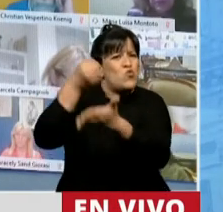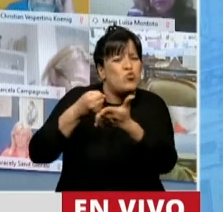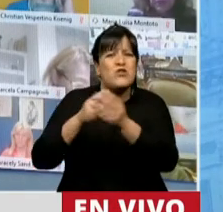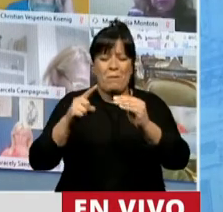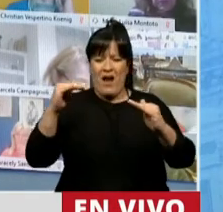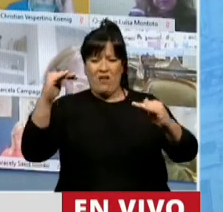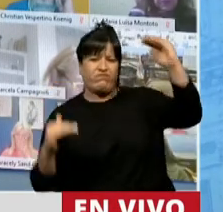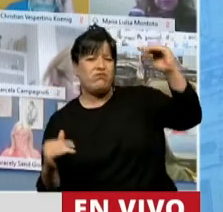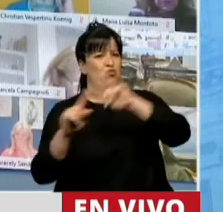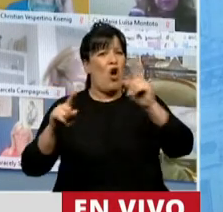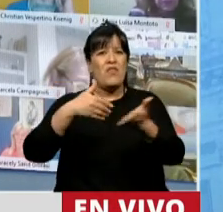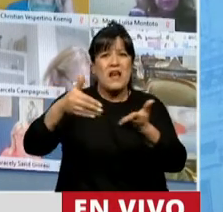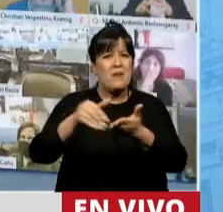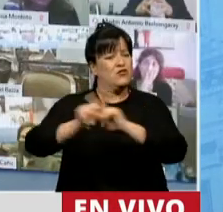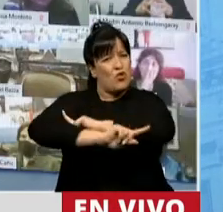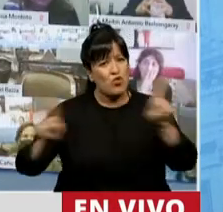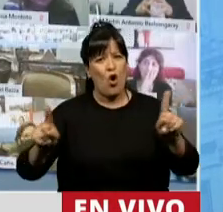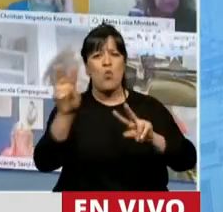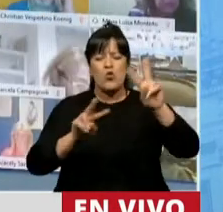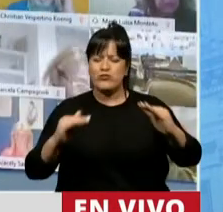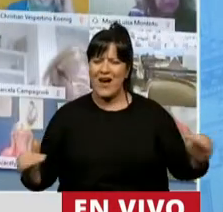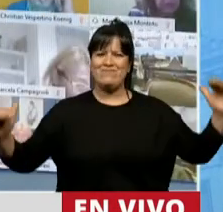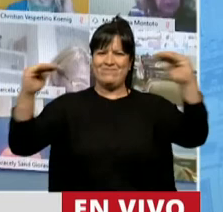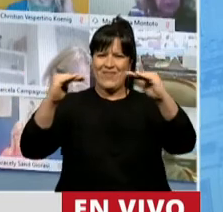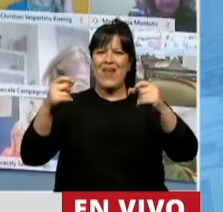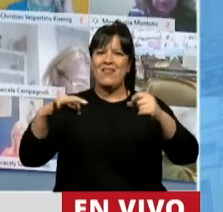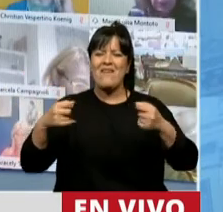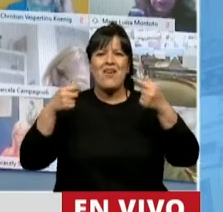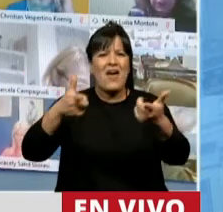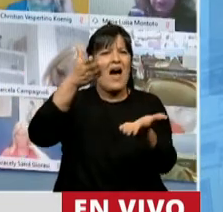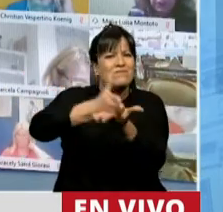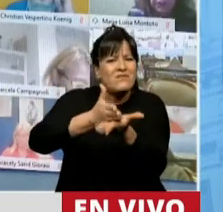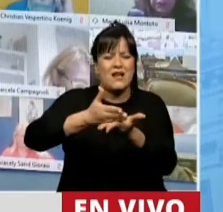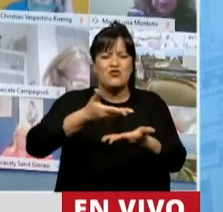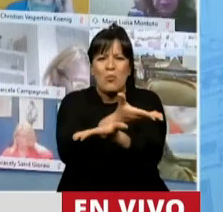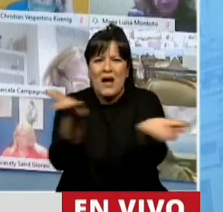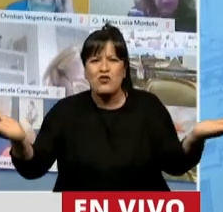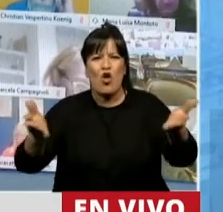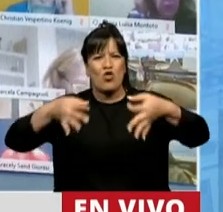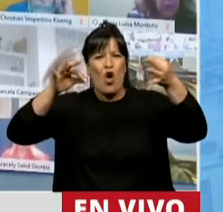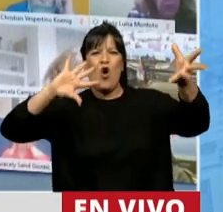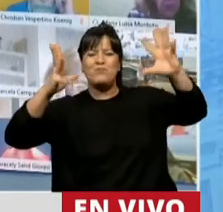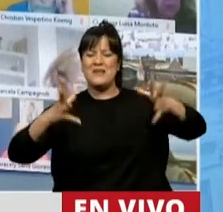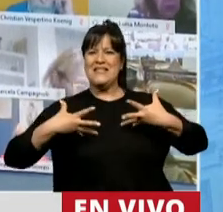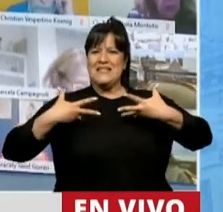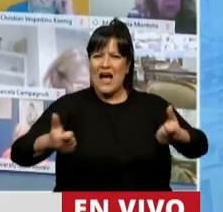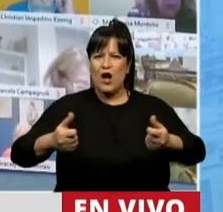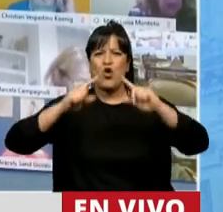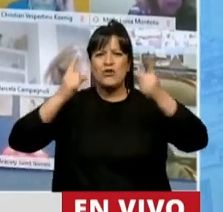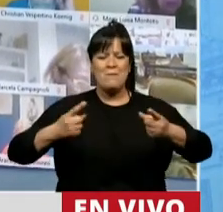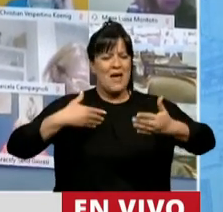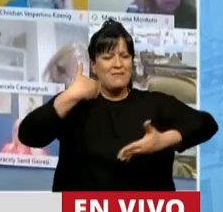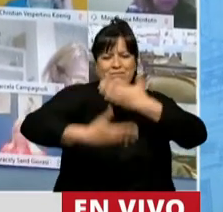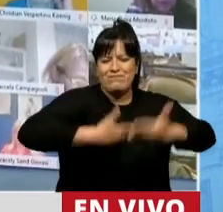discriminación. Garantizar los derechos de todos a un medio ambiente sano y a un desarrollo